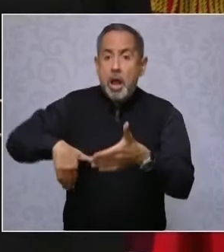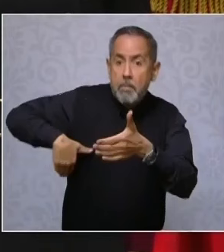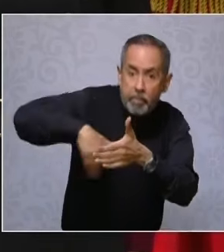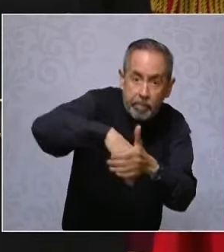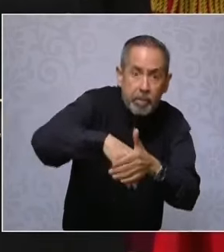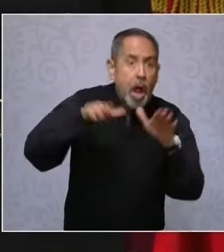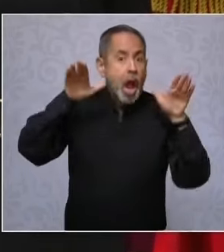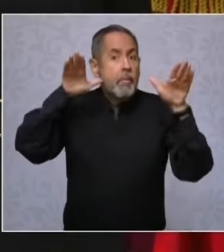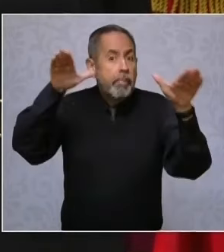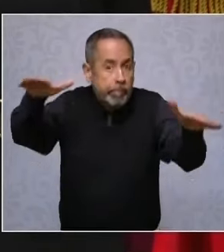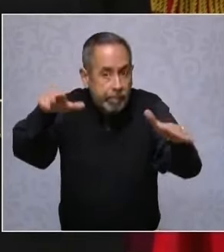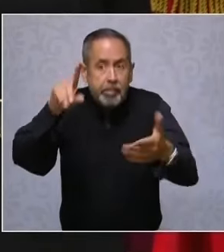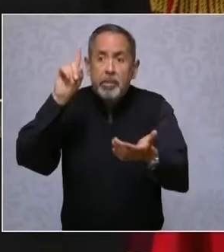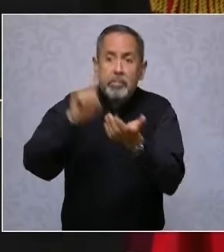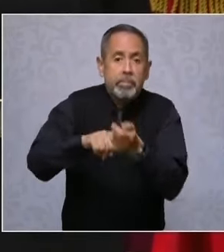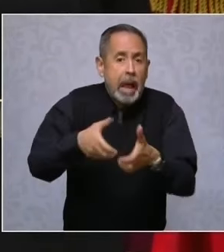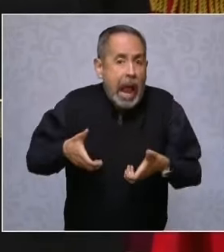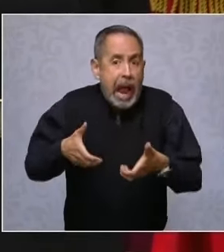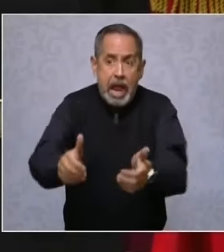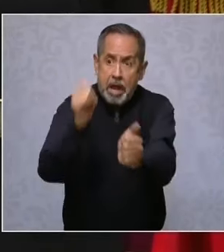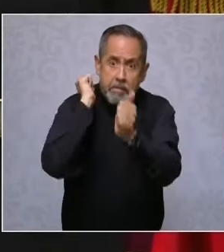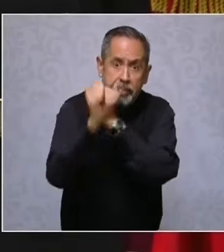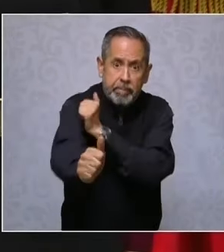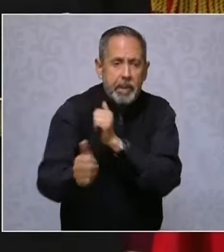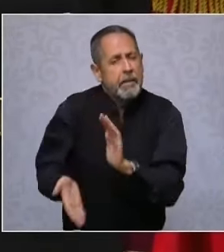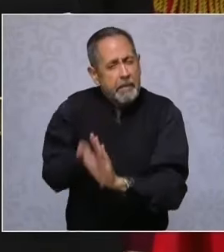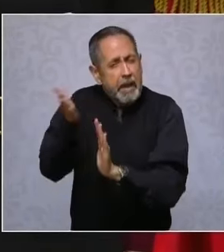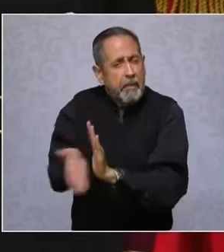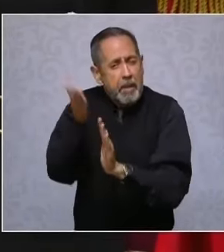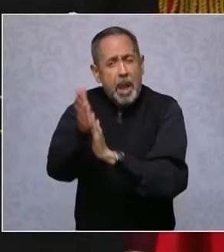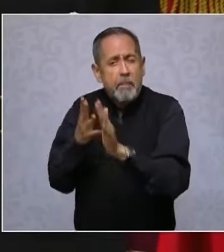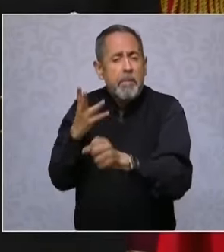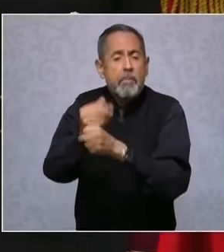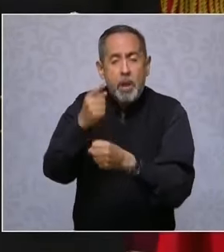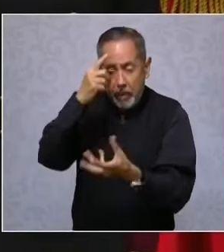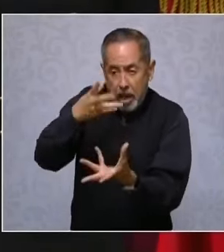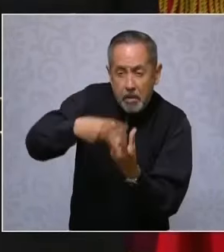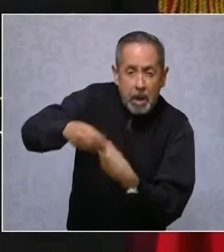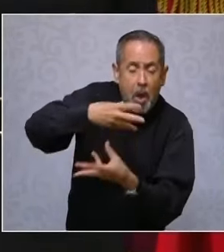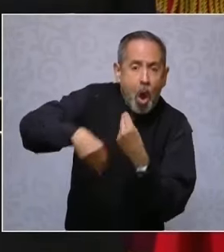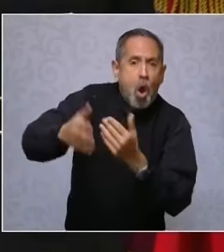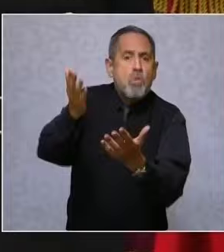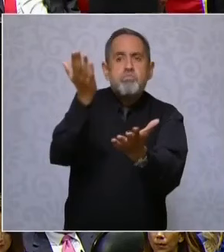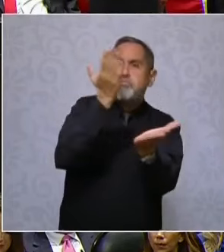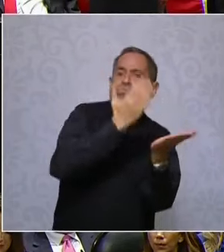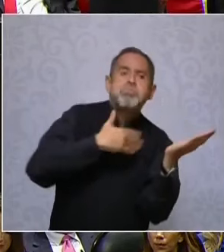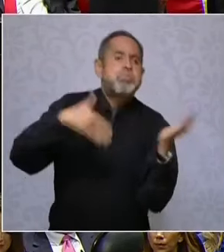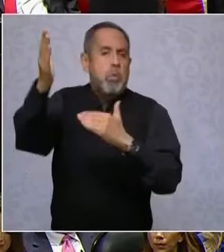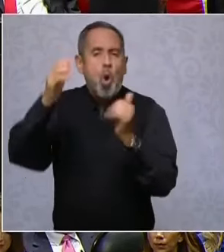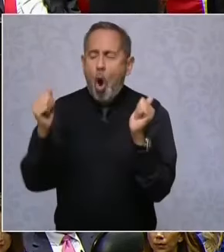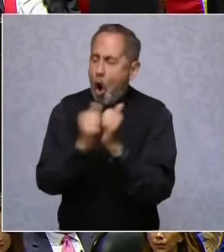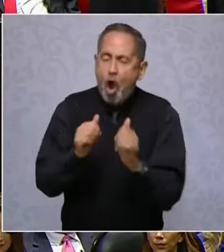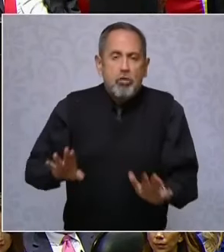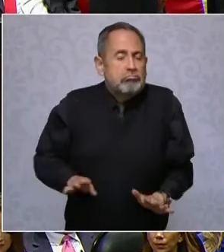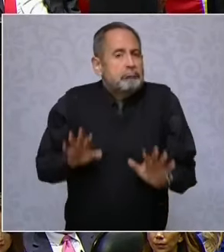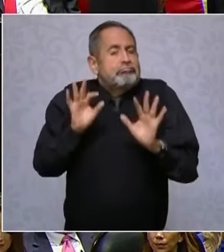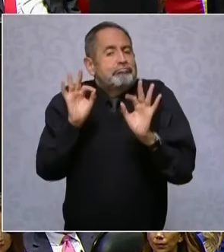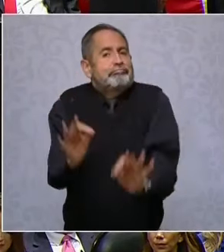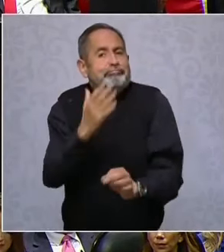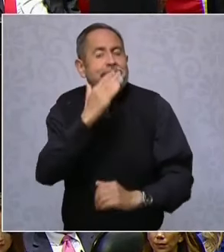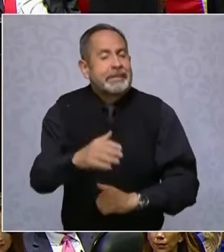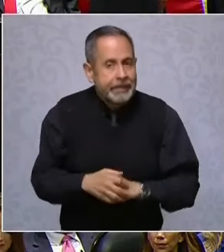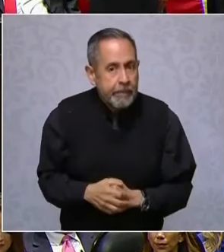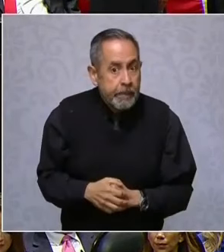aeropuertos y carreteras que generen desarrollo con bienestar. Y al mismo tiempo,